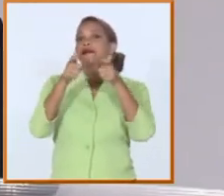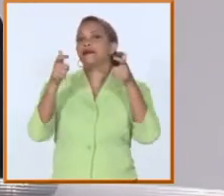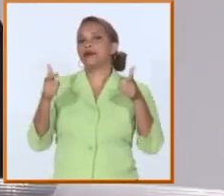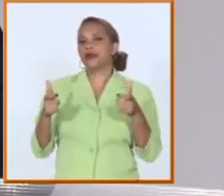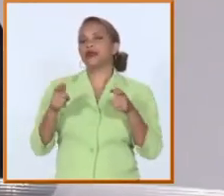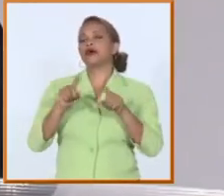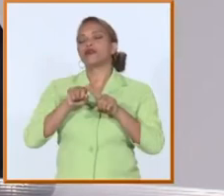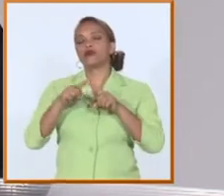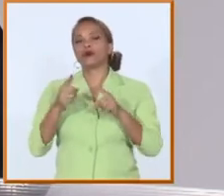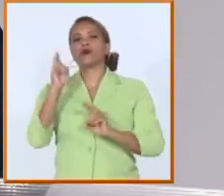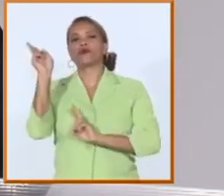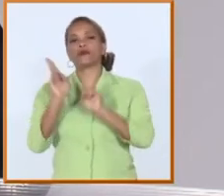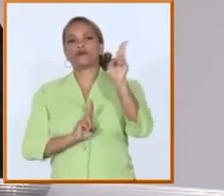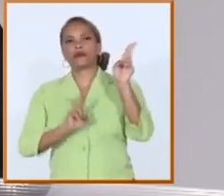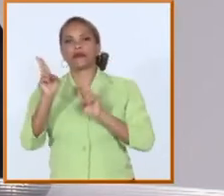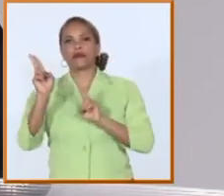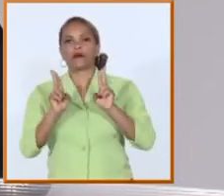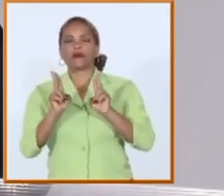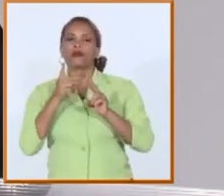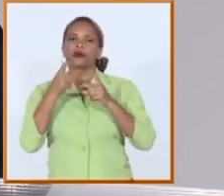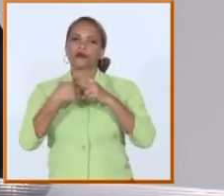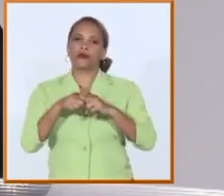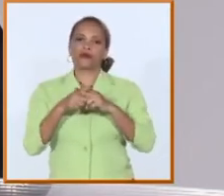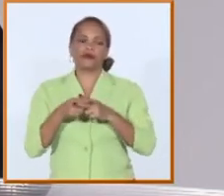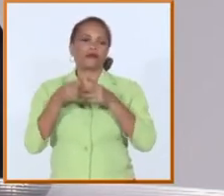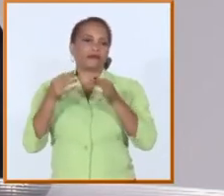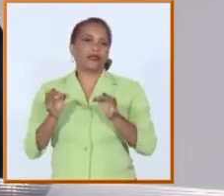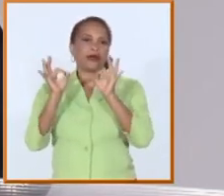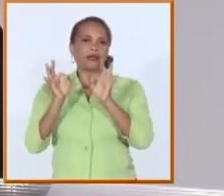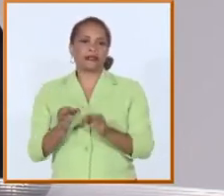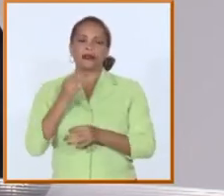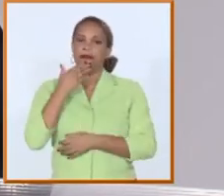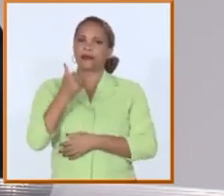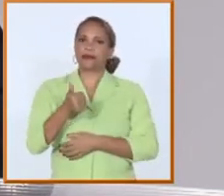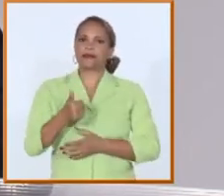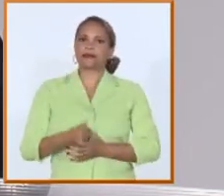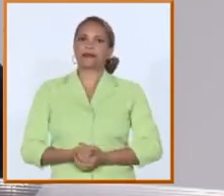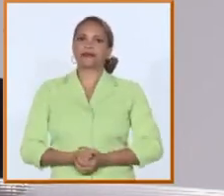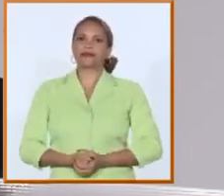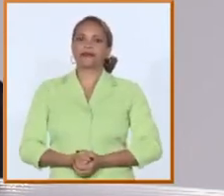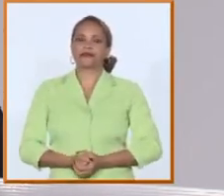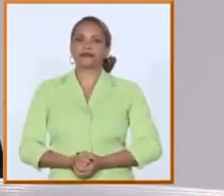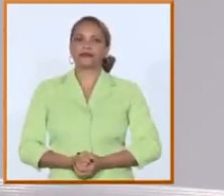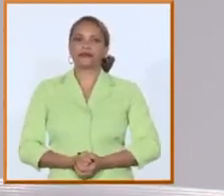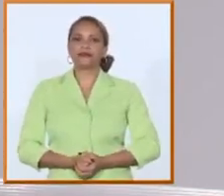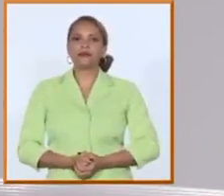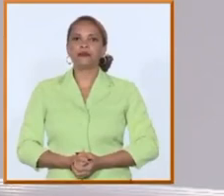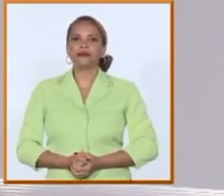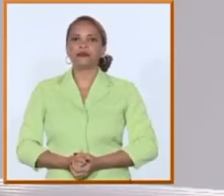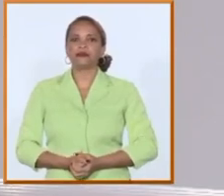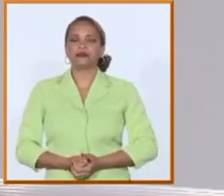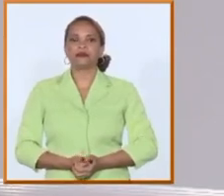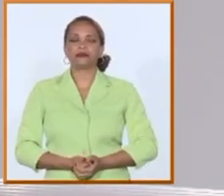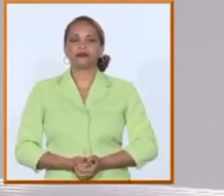el mundo coincide en que esa es la mejor manera ahora esto significa